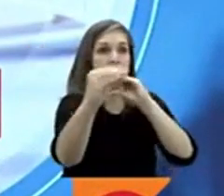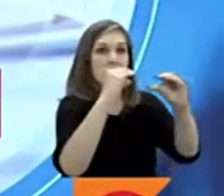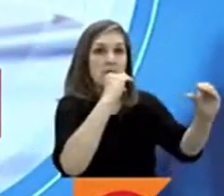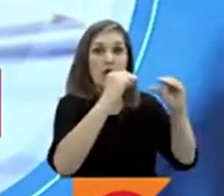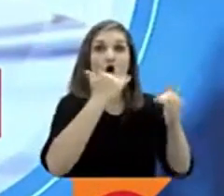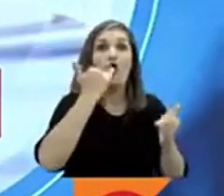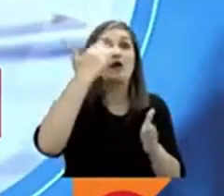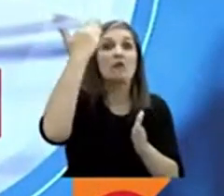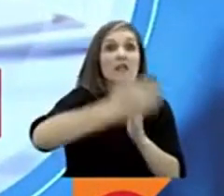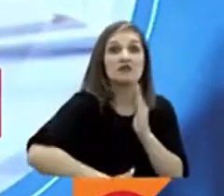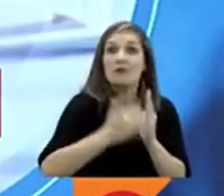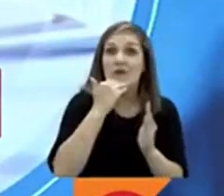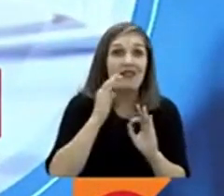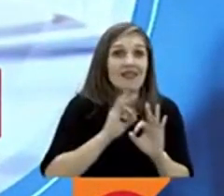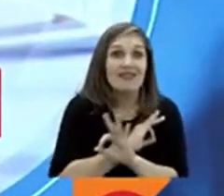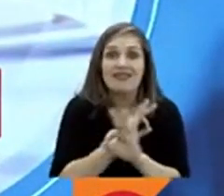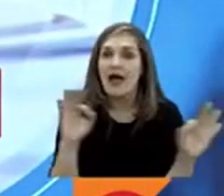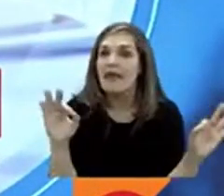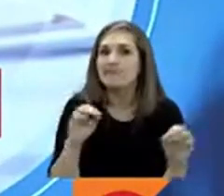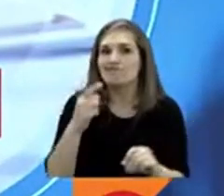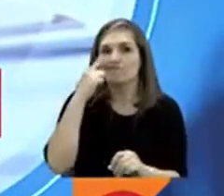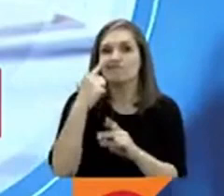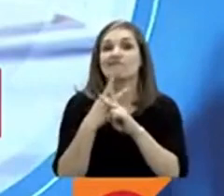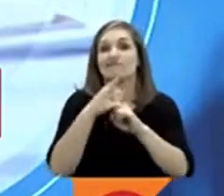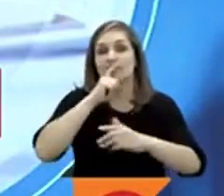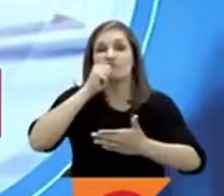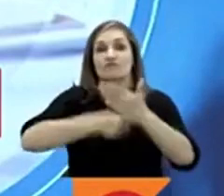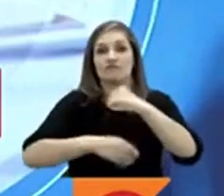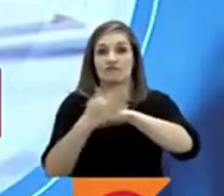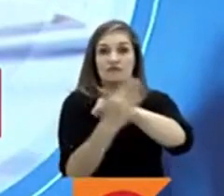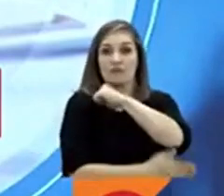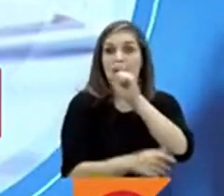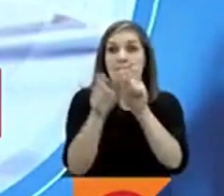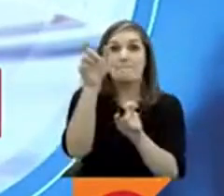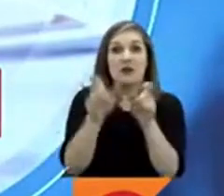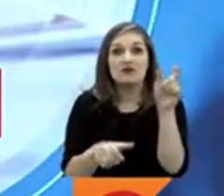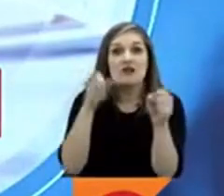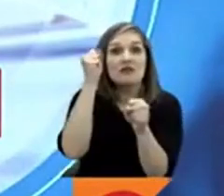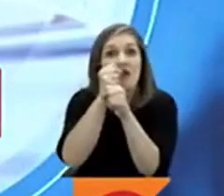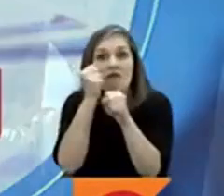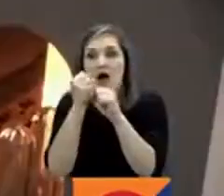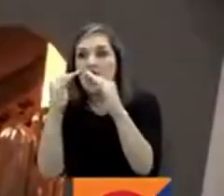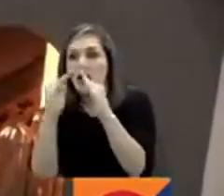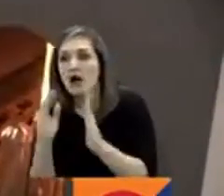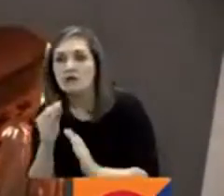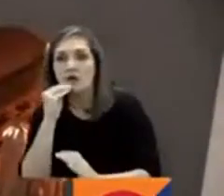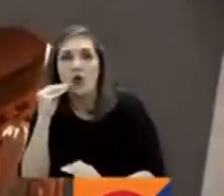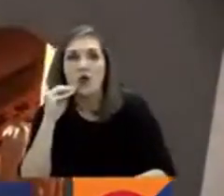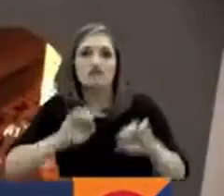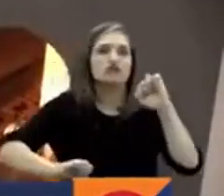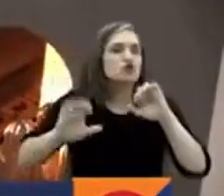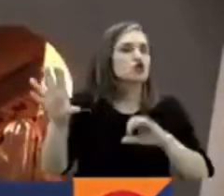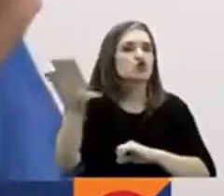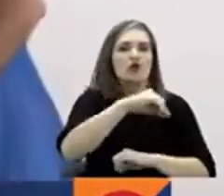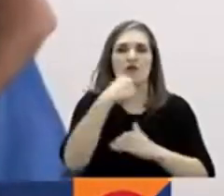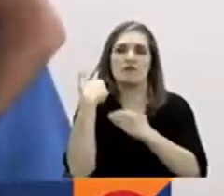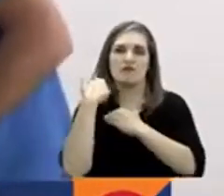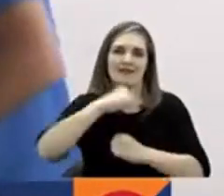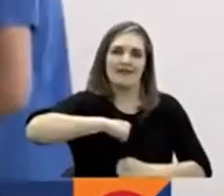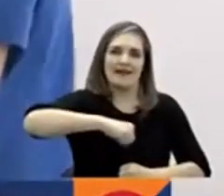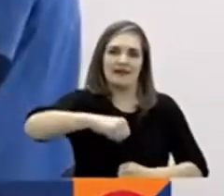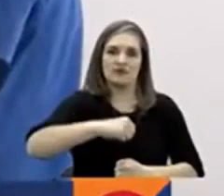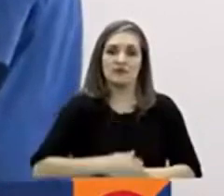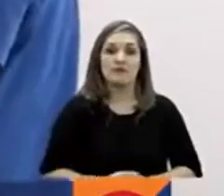hoy, y todos los empleados, inclusive los de servicios domésticos, tienen derecho a cesantías. Hoy vence el plazo para que los